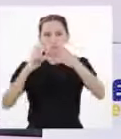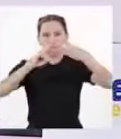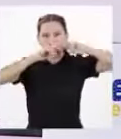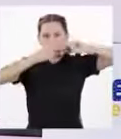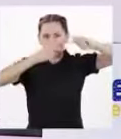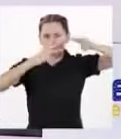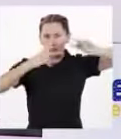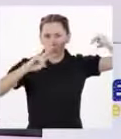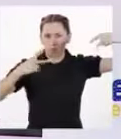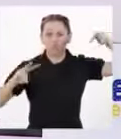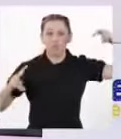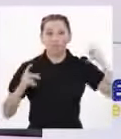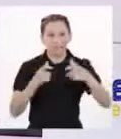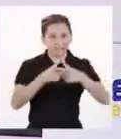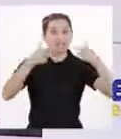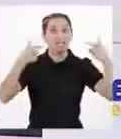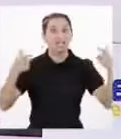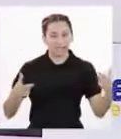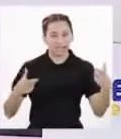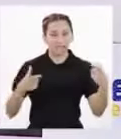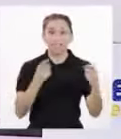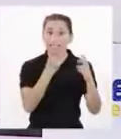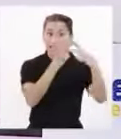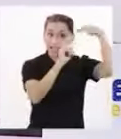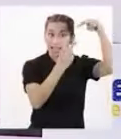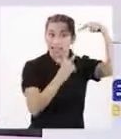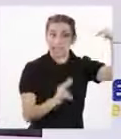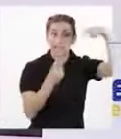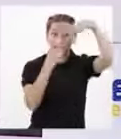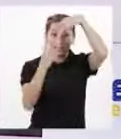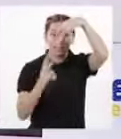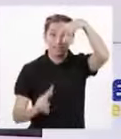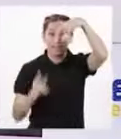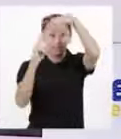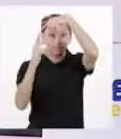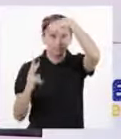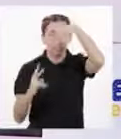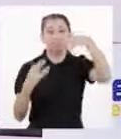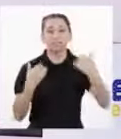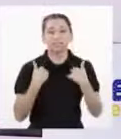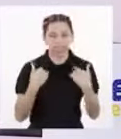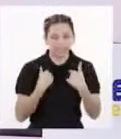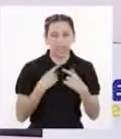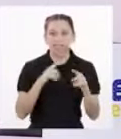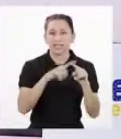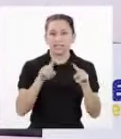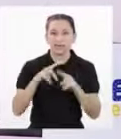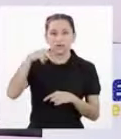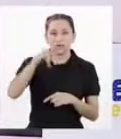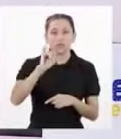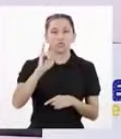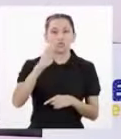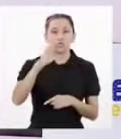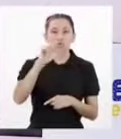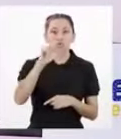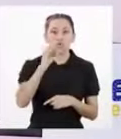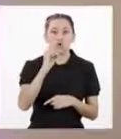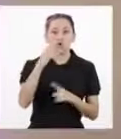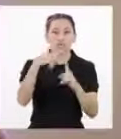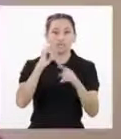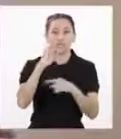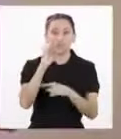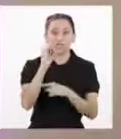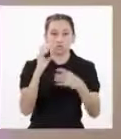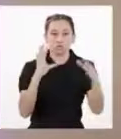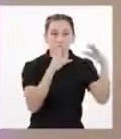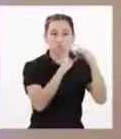molécula grande Cada cadena o polímero de nucleótidos está formada por nucleótidos sencillos unidos entre sí